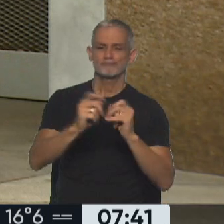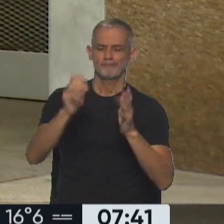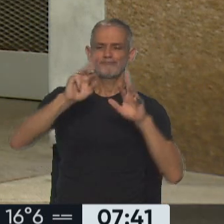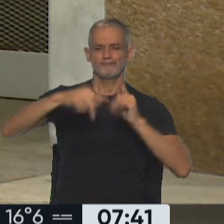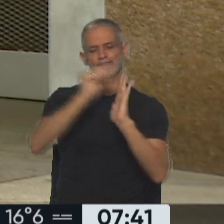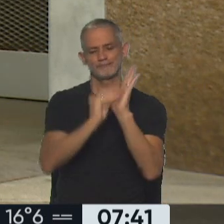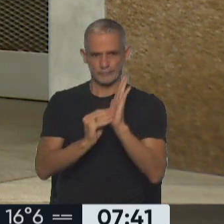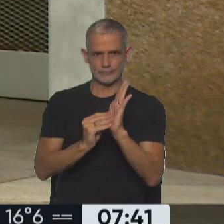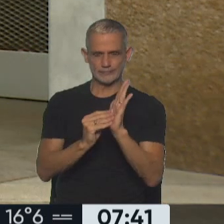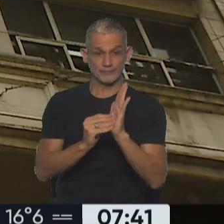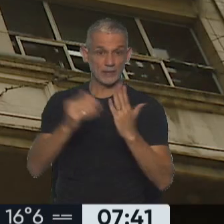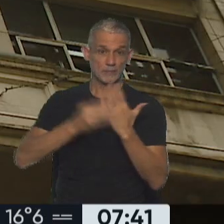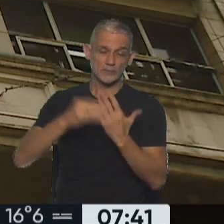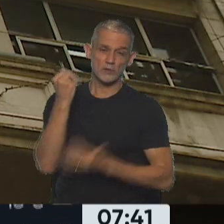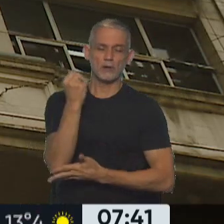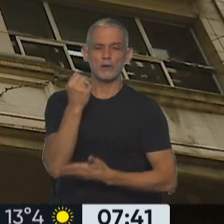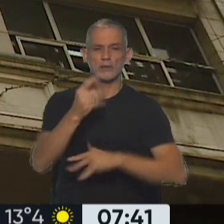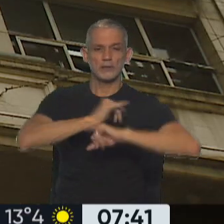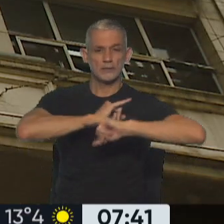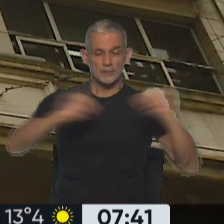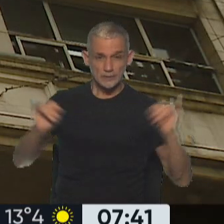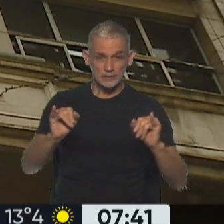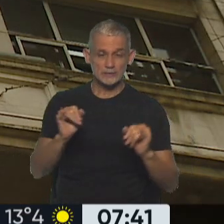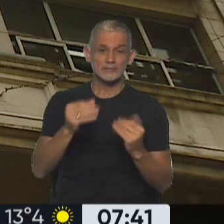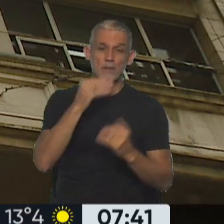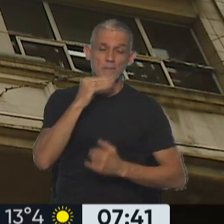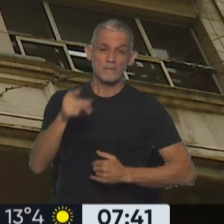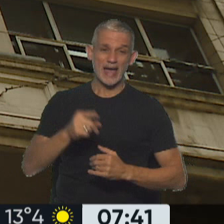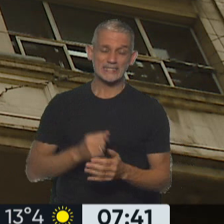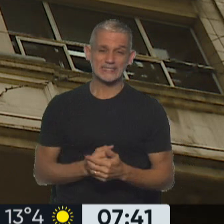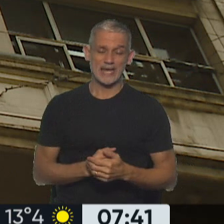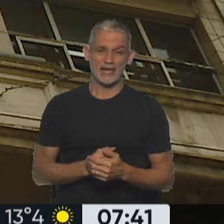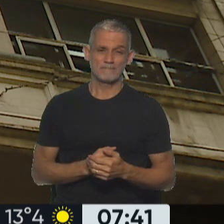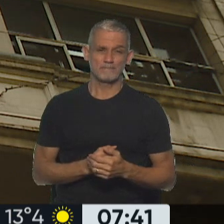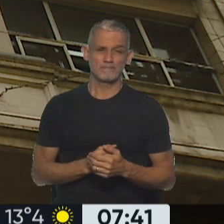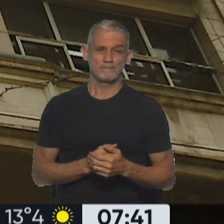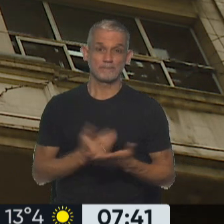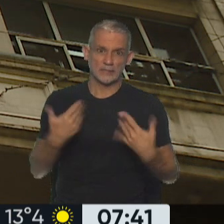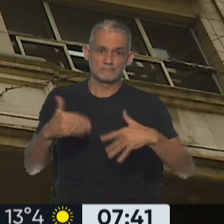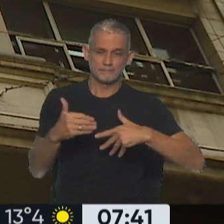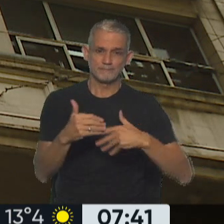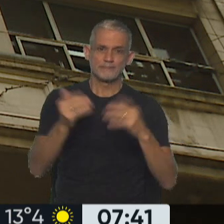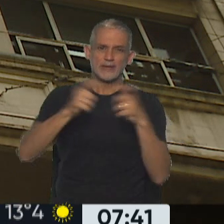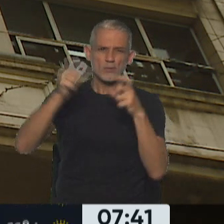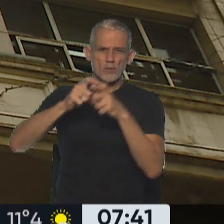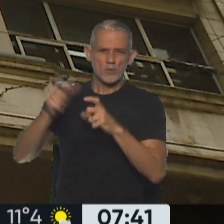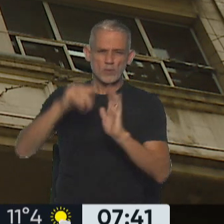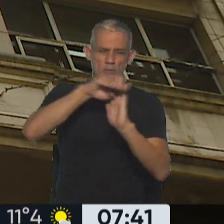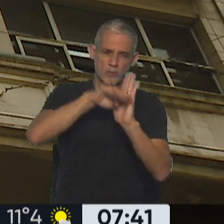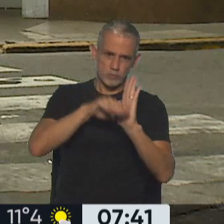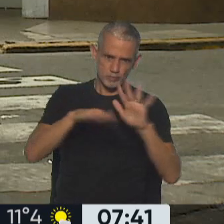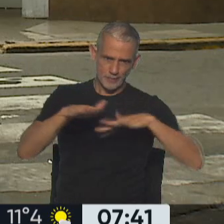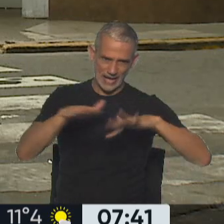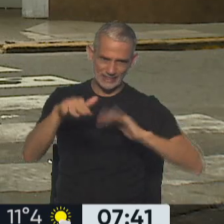el ministro de Economía, Sergio Massa, inicia una cargada agenda de actividades justamente